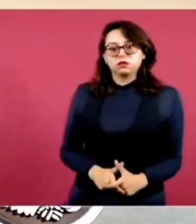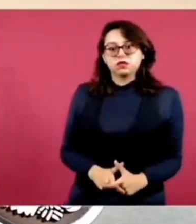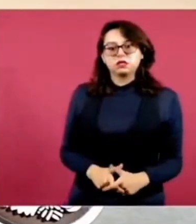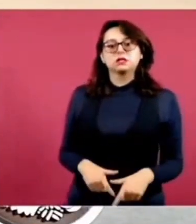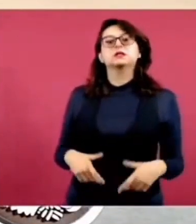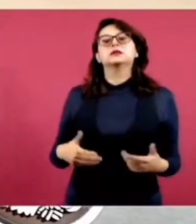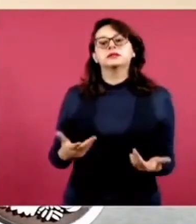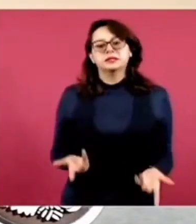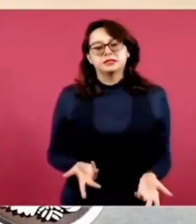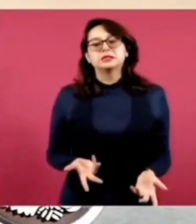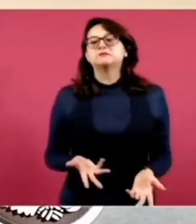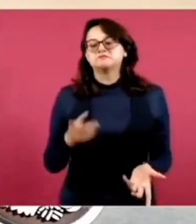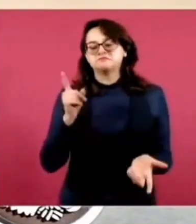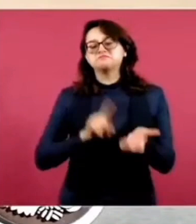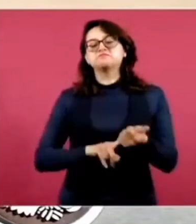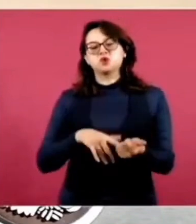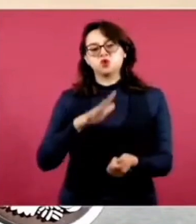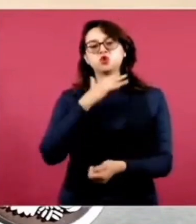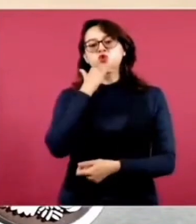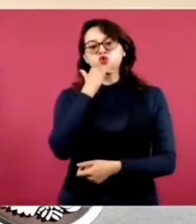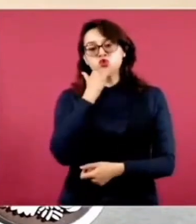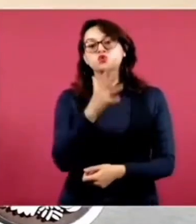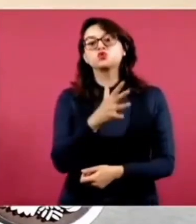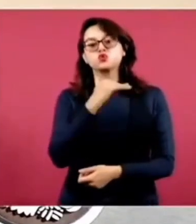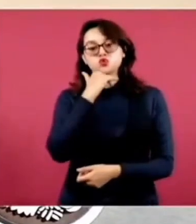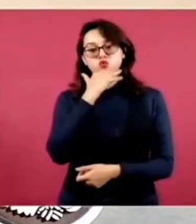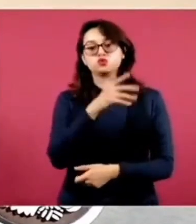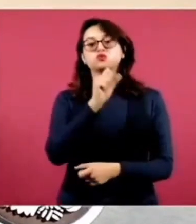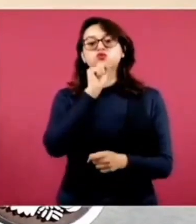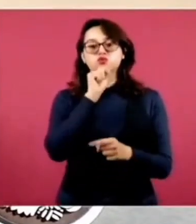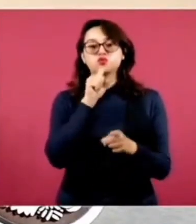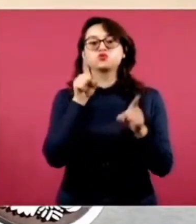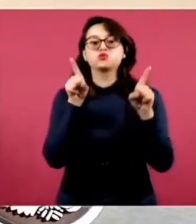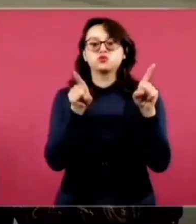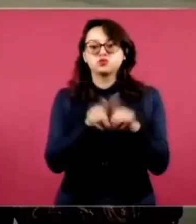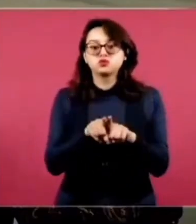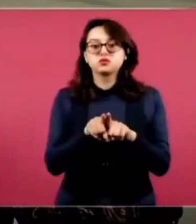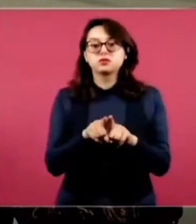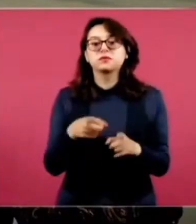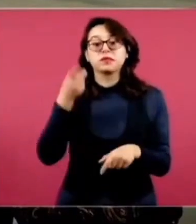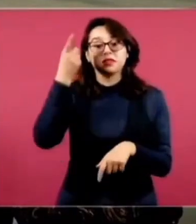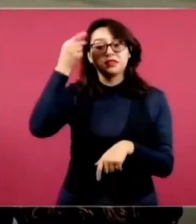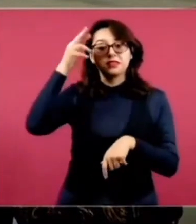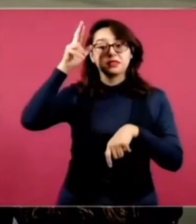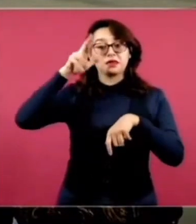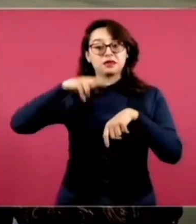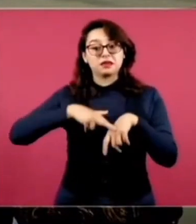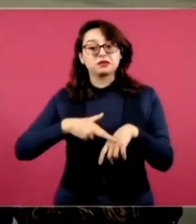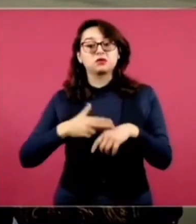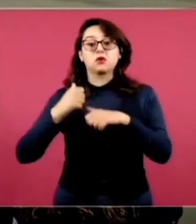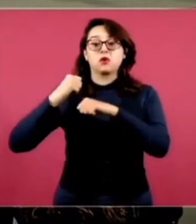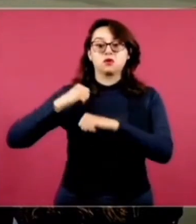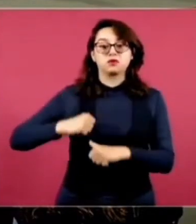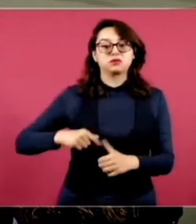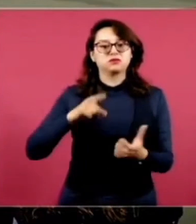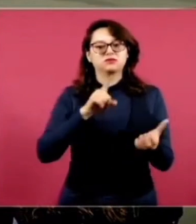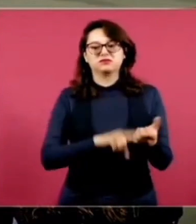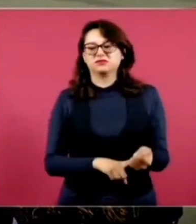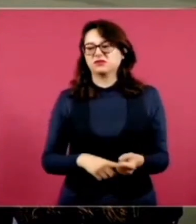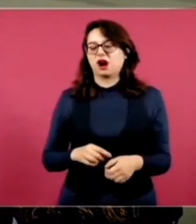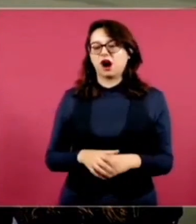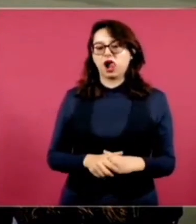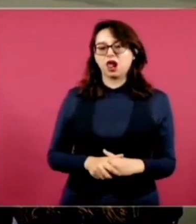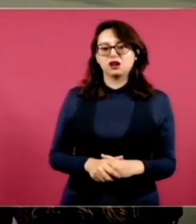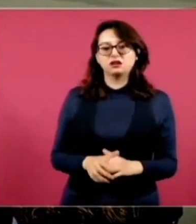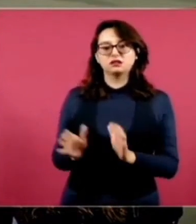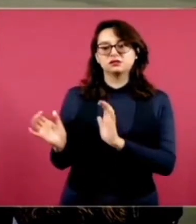responsabilidad y corrupción que dañó al Issste. Intencionalmente se dejó de contratar más personal